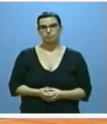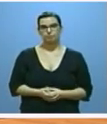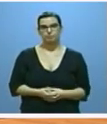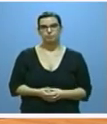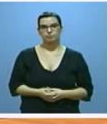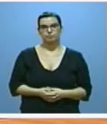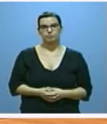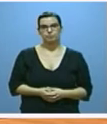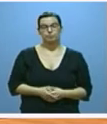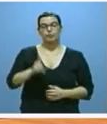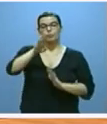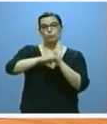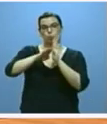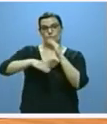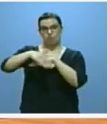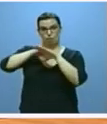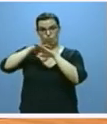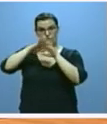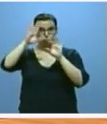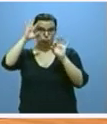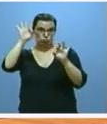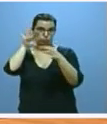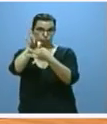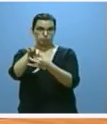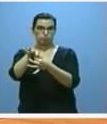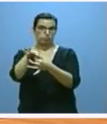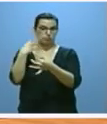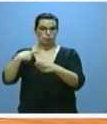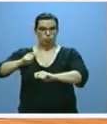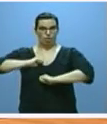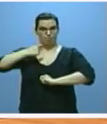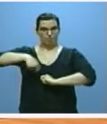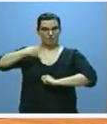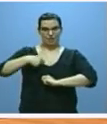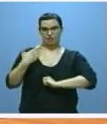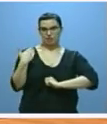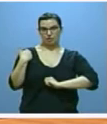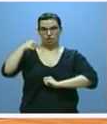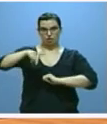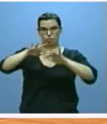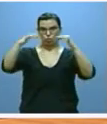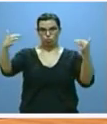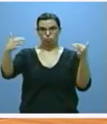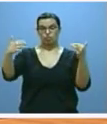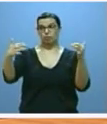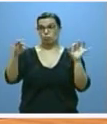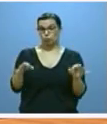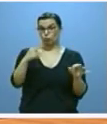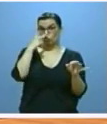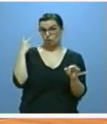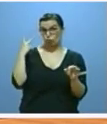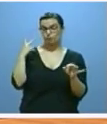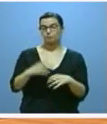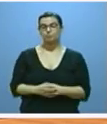En coherencia con el programa de gobierno con el que recibí la investidura de estas cortes hace ahora dos